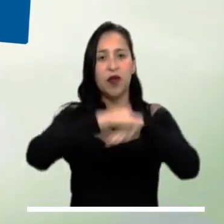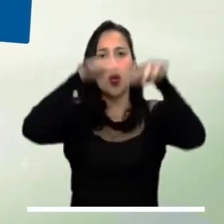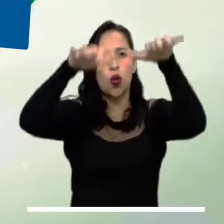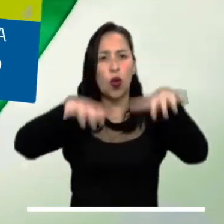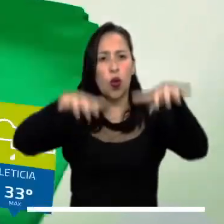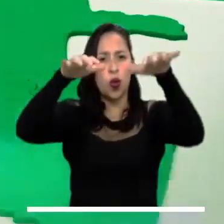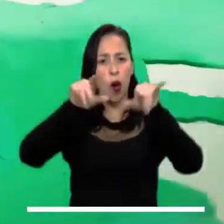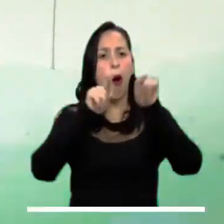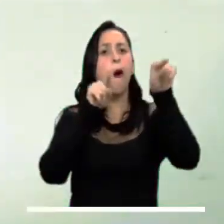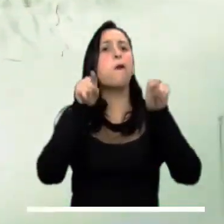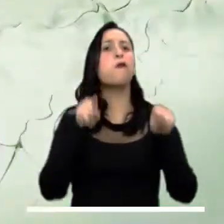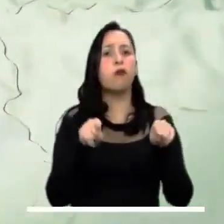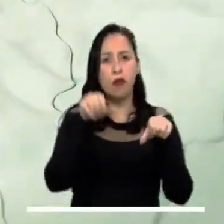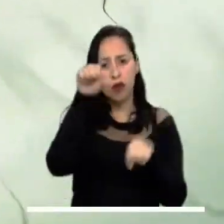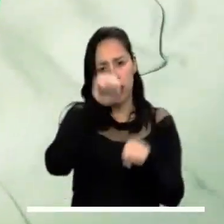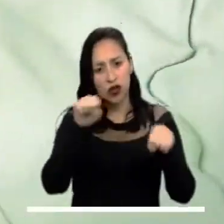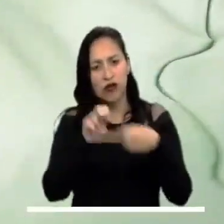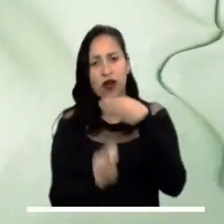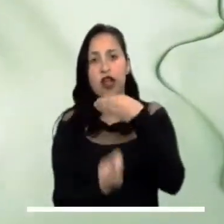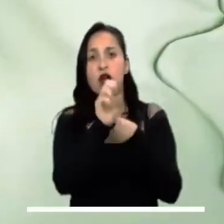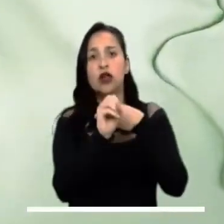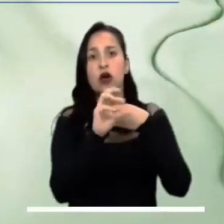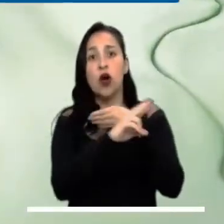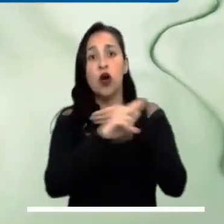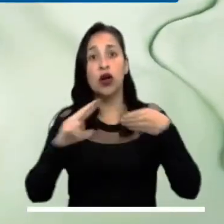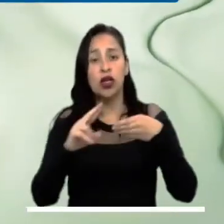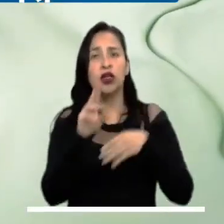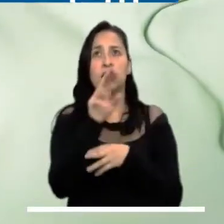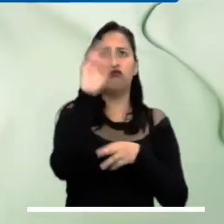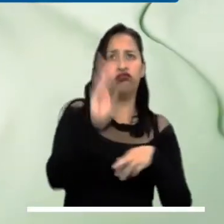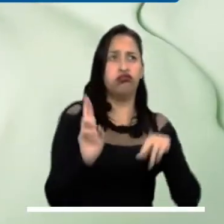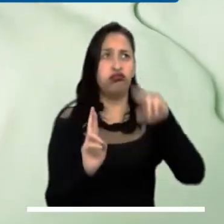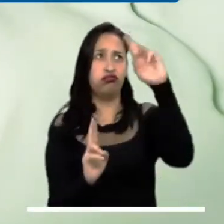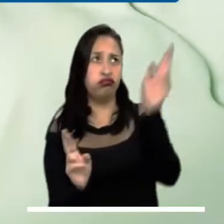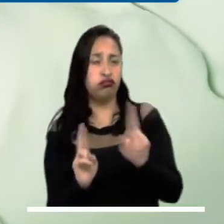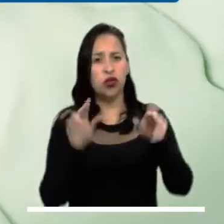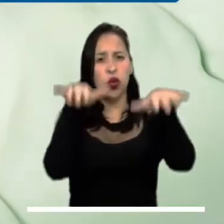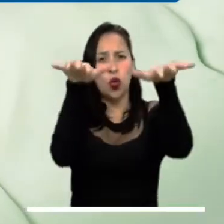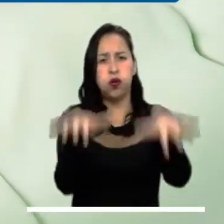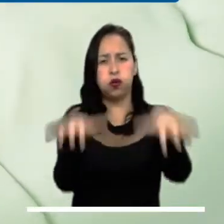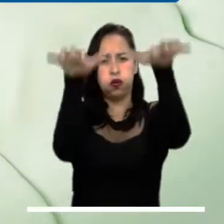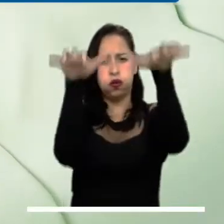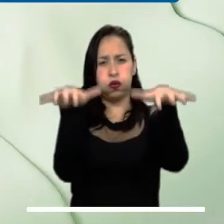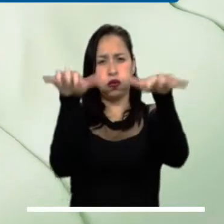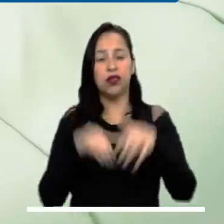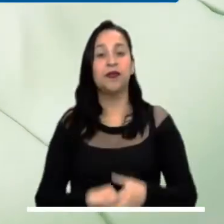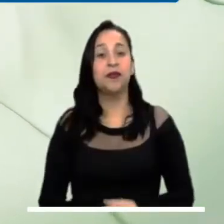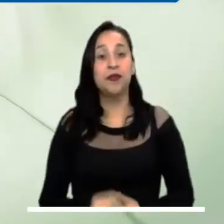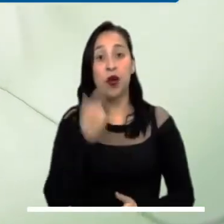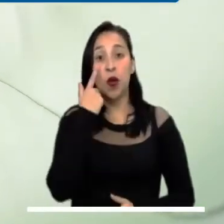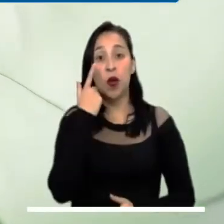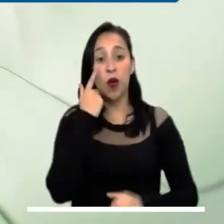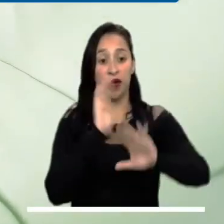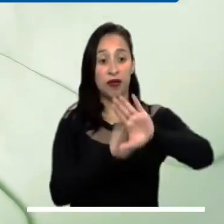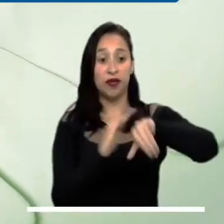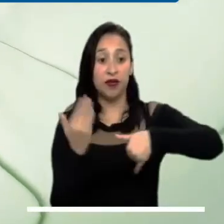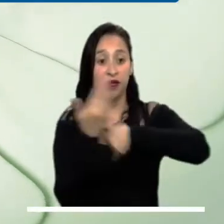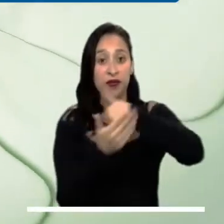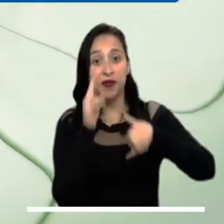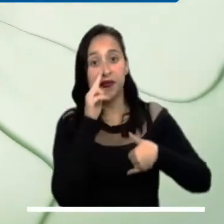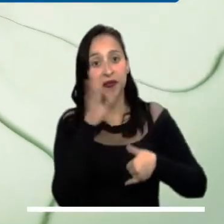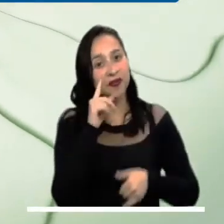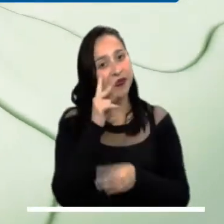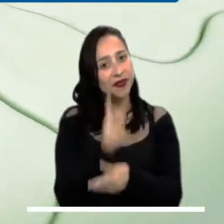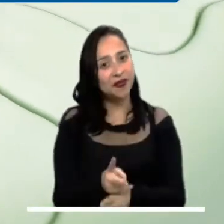En la capital del país se espera una tarde lluviosa en amplios sectores. Además, es probable que el norte y oriente de la ciudad presenten actividad